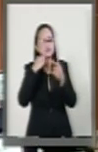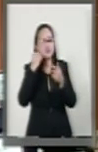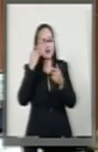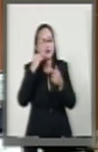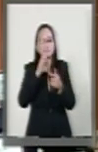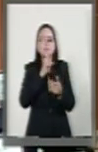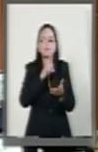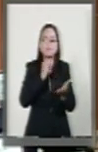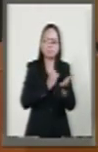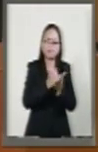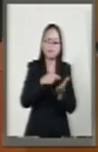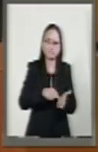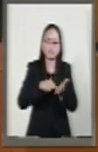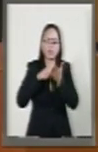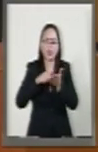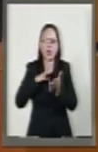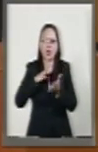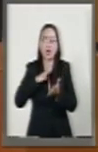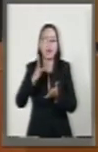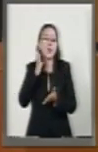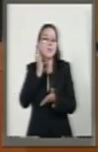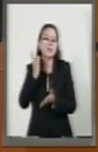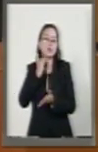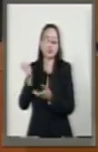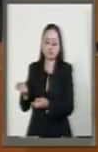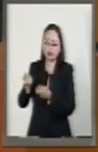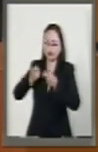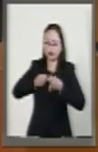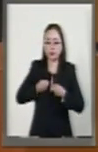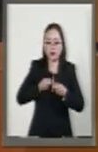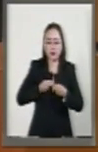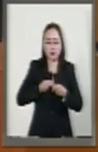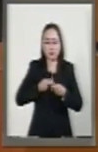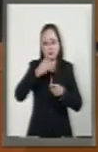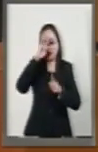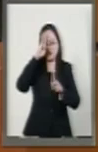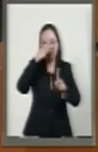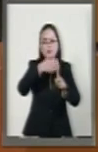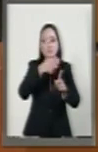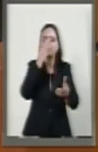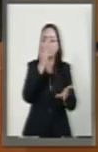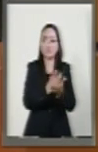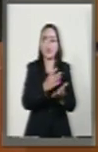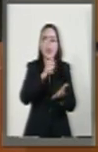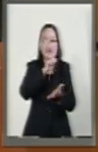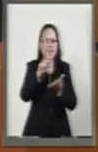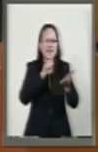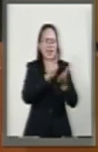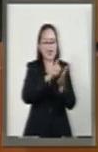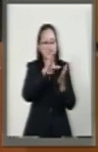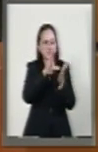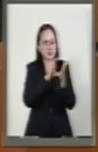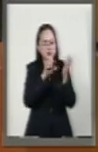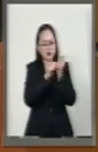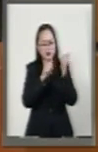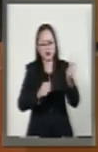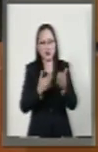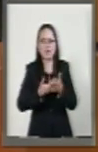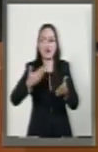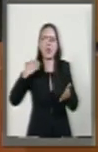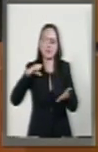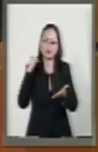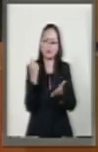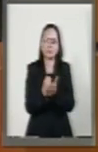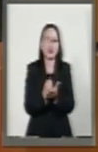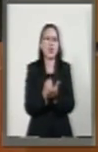de la minuta que viene de Cámara de Diputados a razón de una reforma constitucional que fue aprobada y